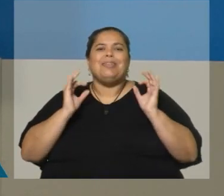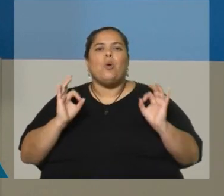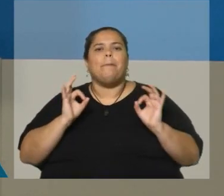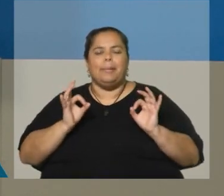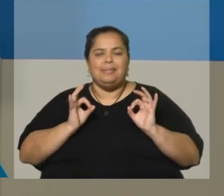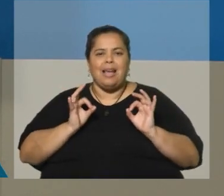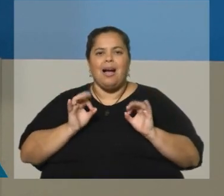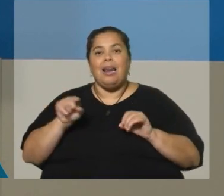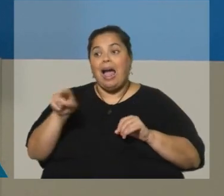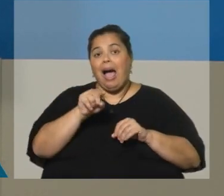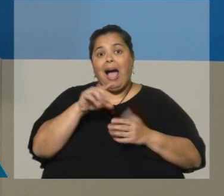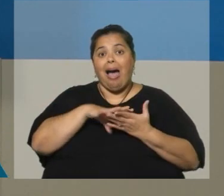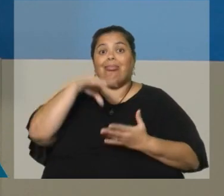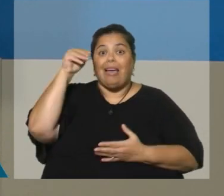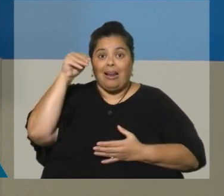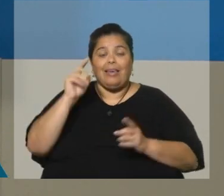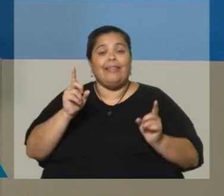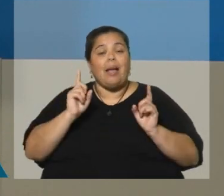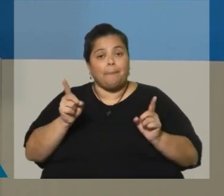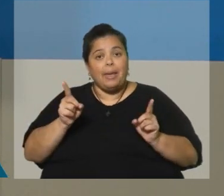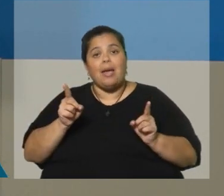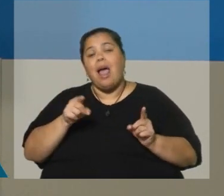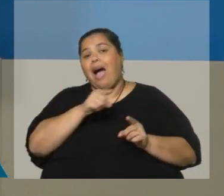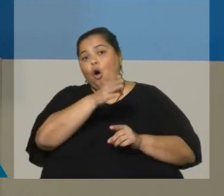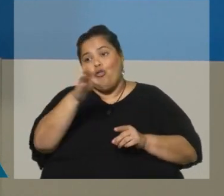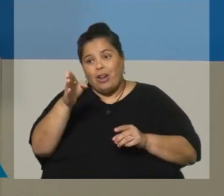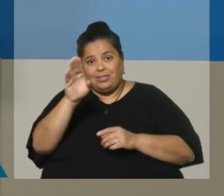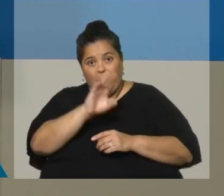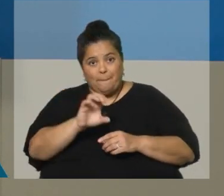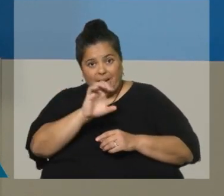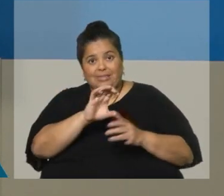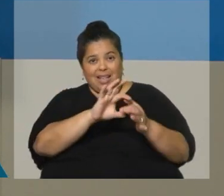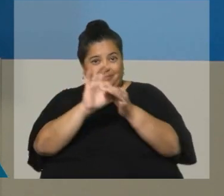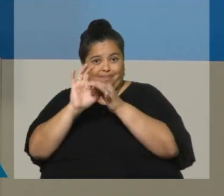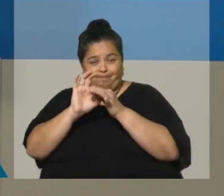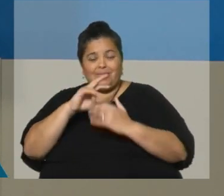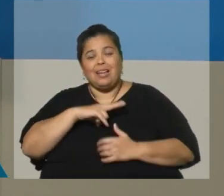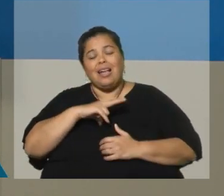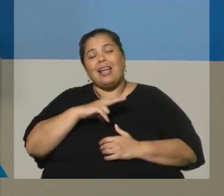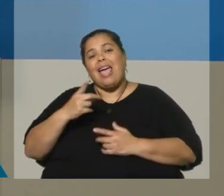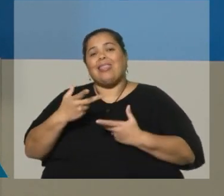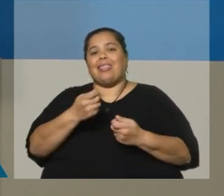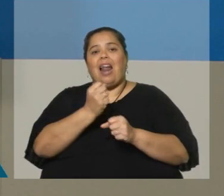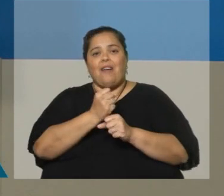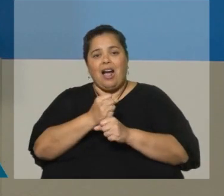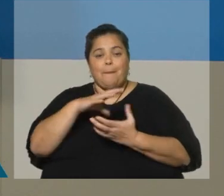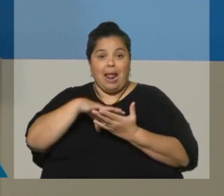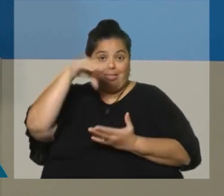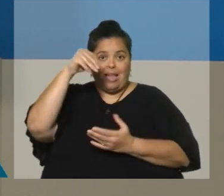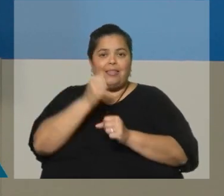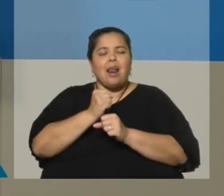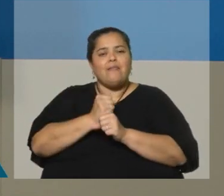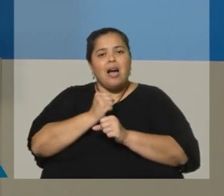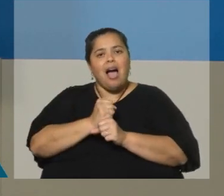a Antel y a subsidiarias de Antel. En particular, HG, que es una empresa subsidiaria de Antel, que ha estado trabajando con sus